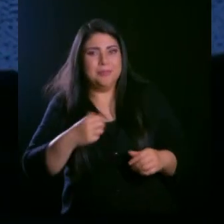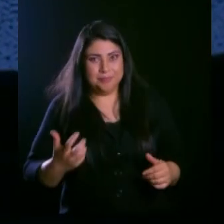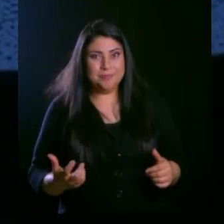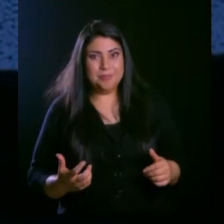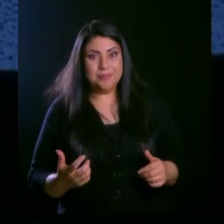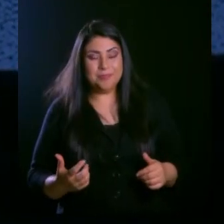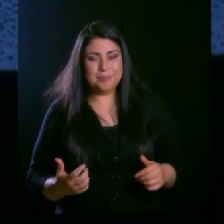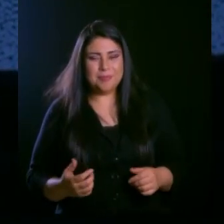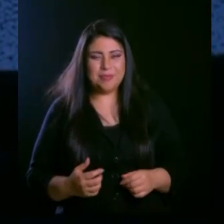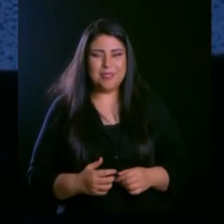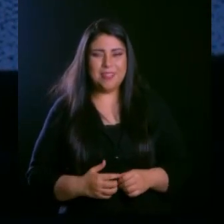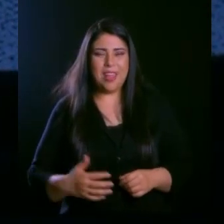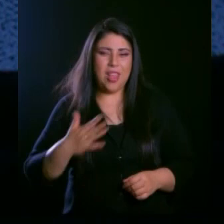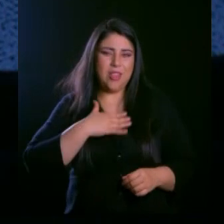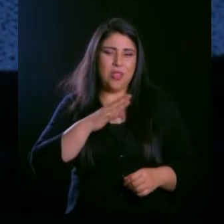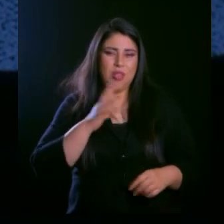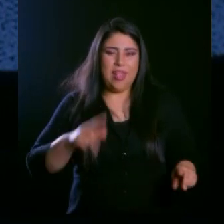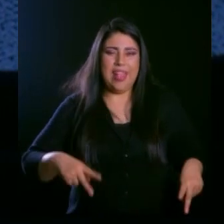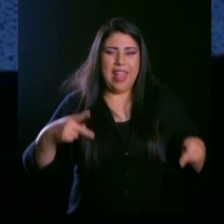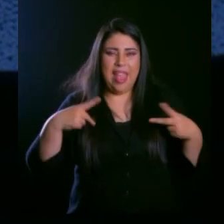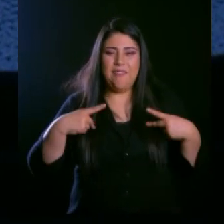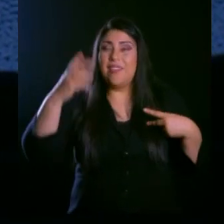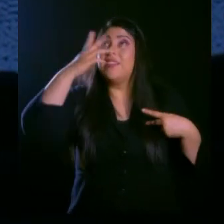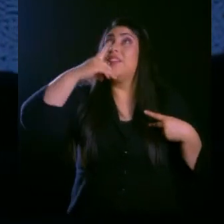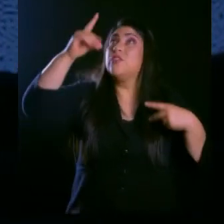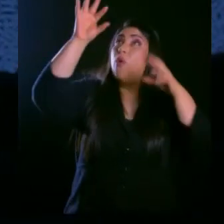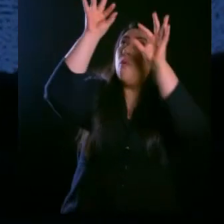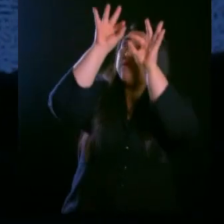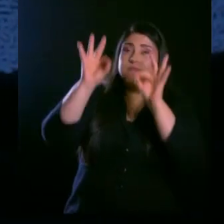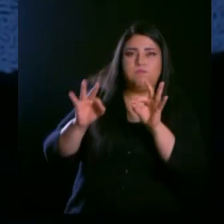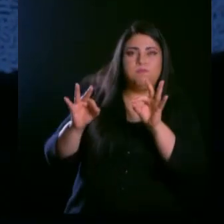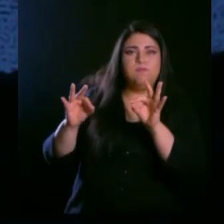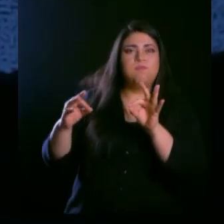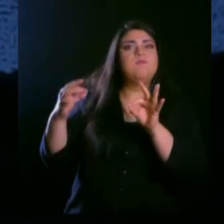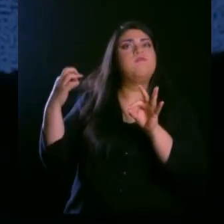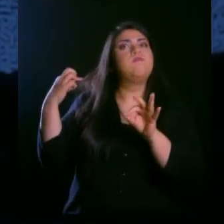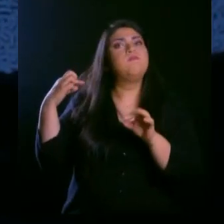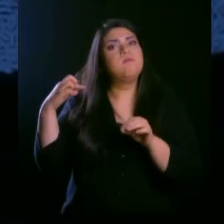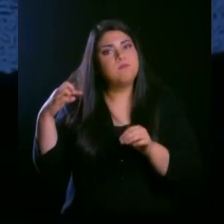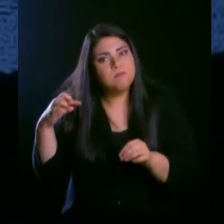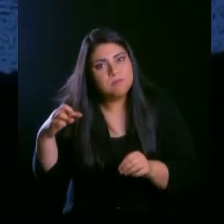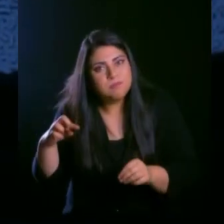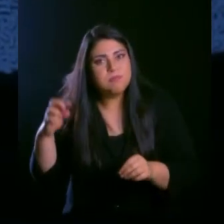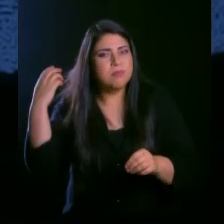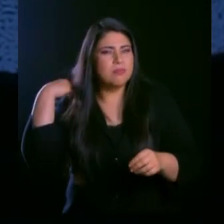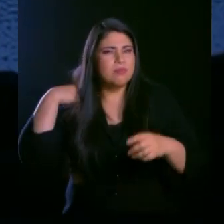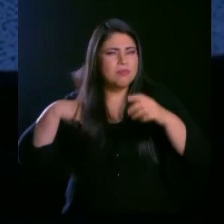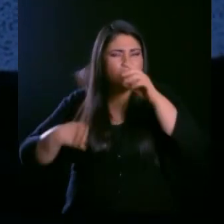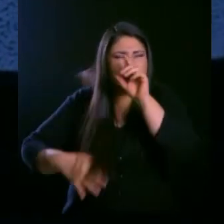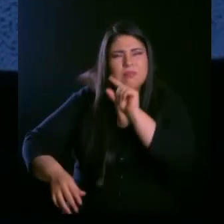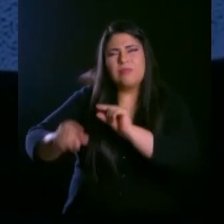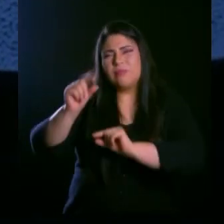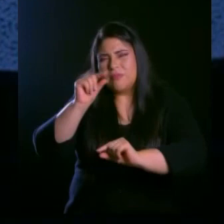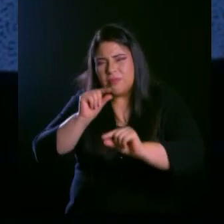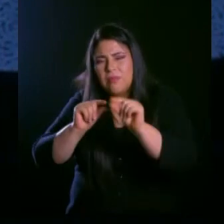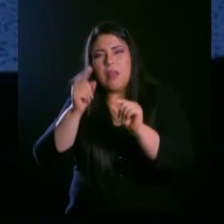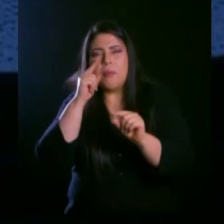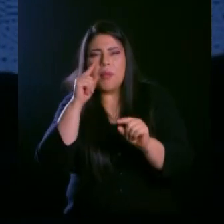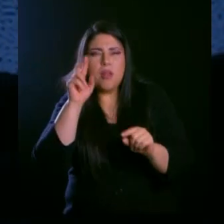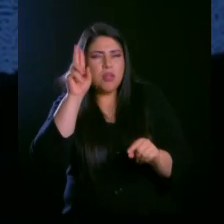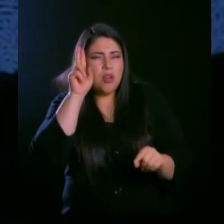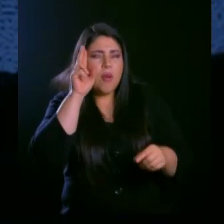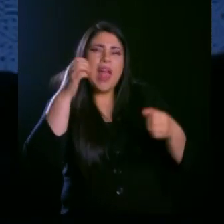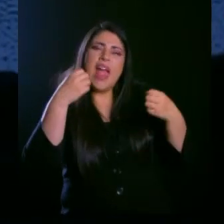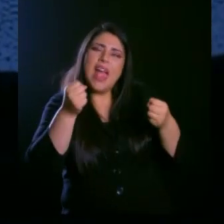una vida que estoy siendo formada por el Señor para el momento tal y cual que Jesús con sus discípulos les dijo en